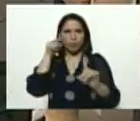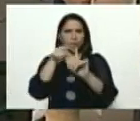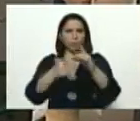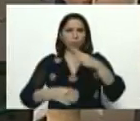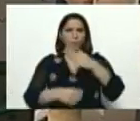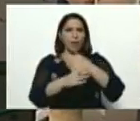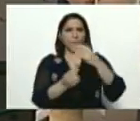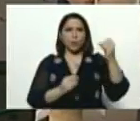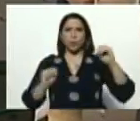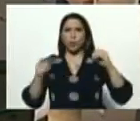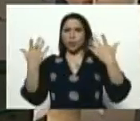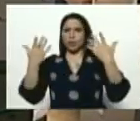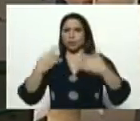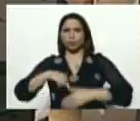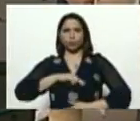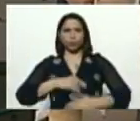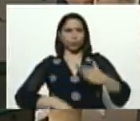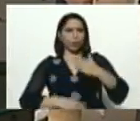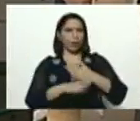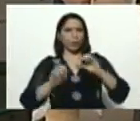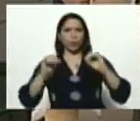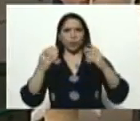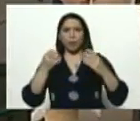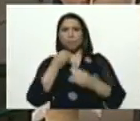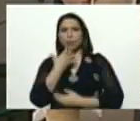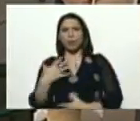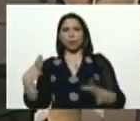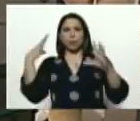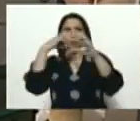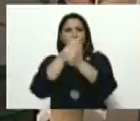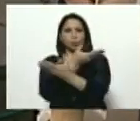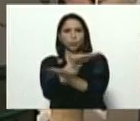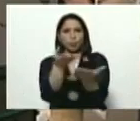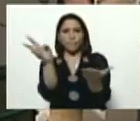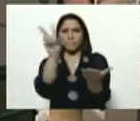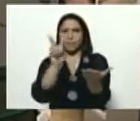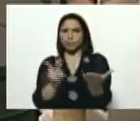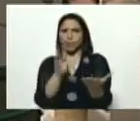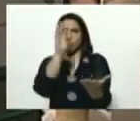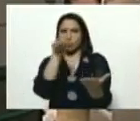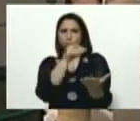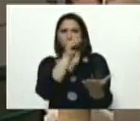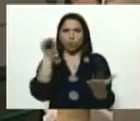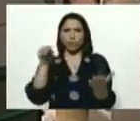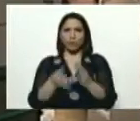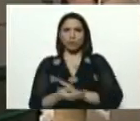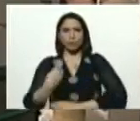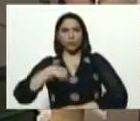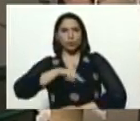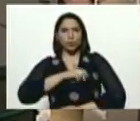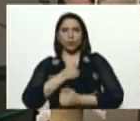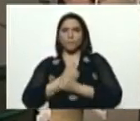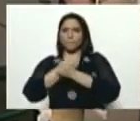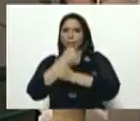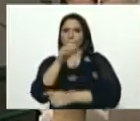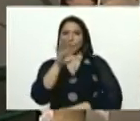vamos logrando y lo vamos a lograr. Buenas noches a toda Venezuela. Que Dios bendiga a nuestra abada patria. Muchas gracias.